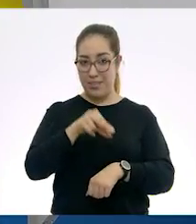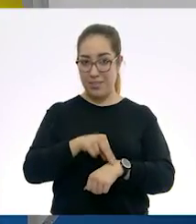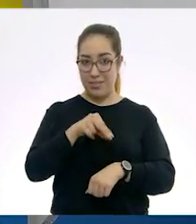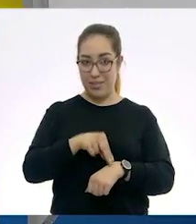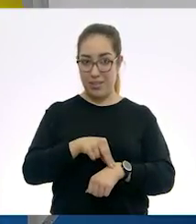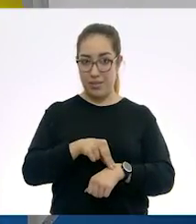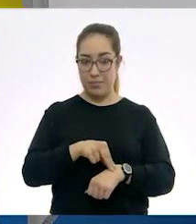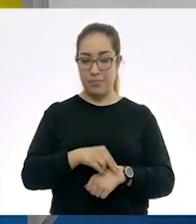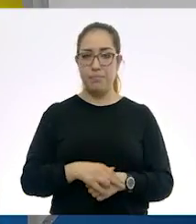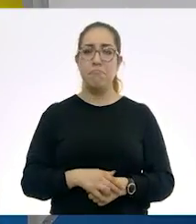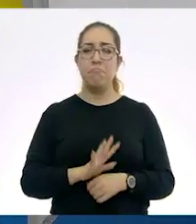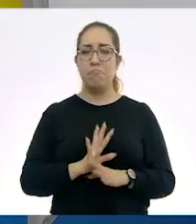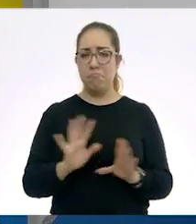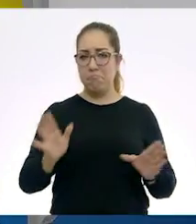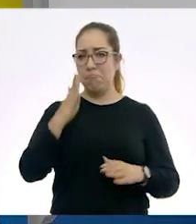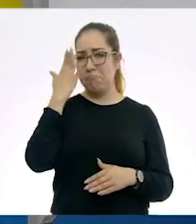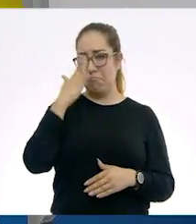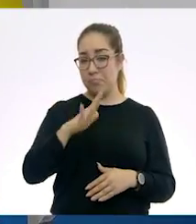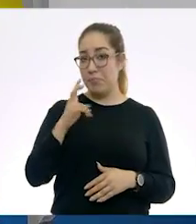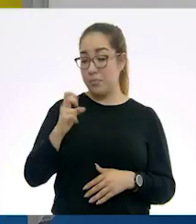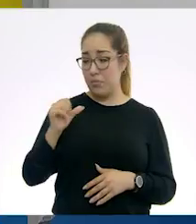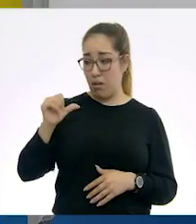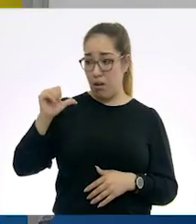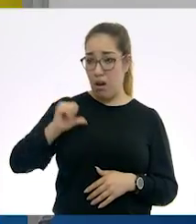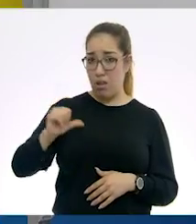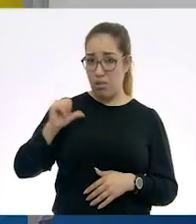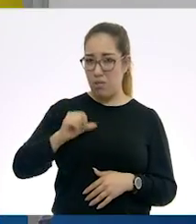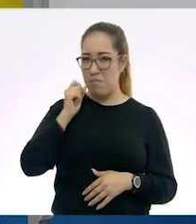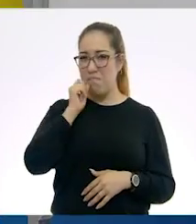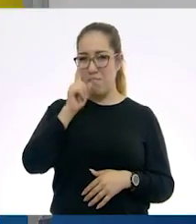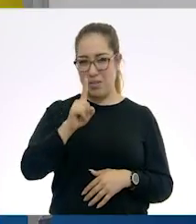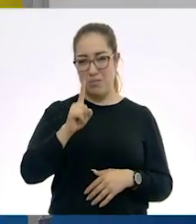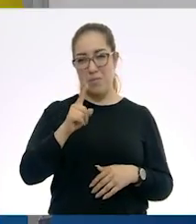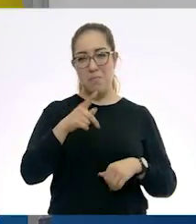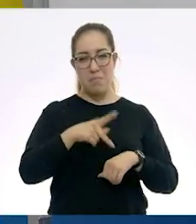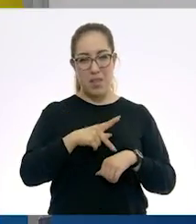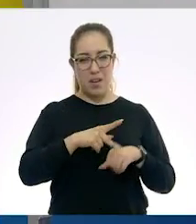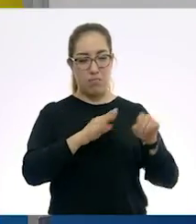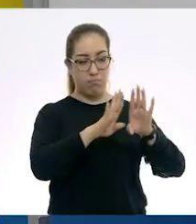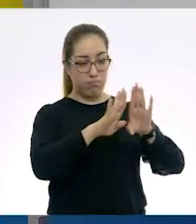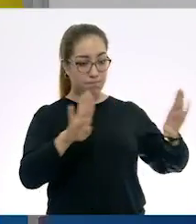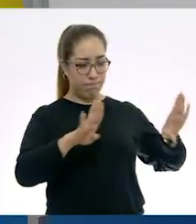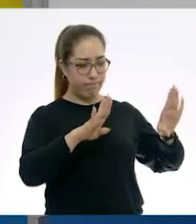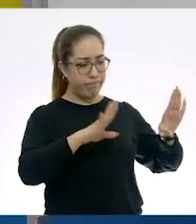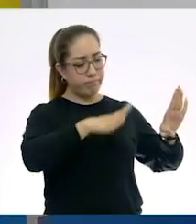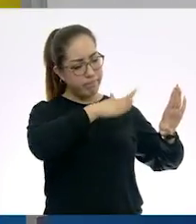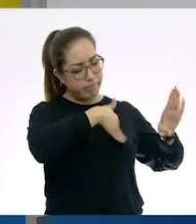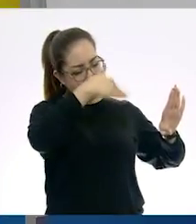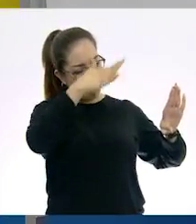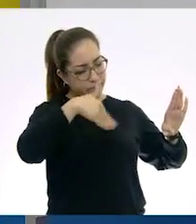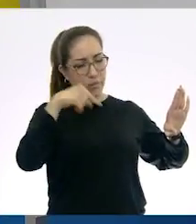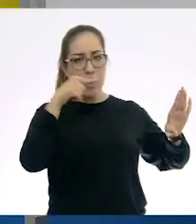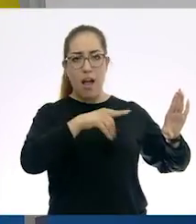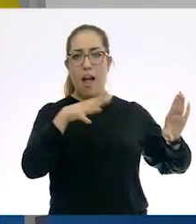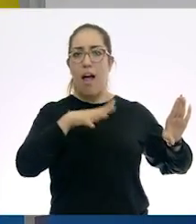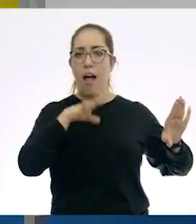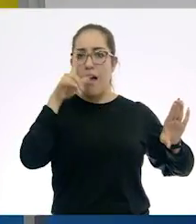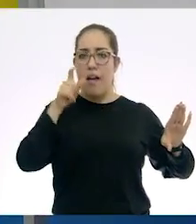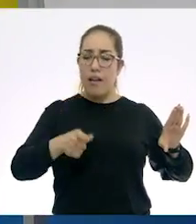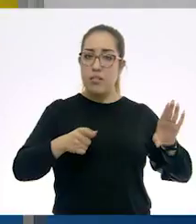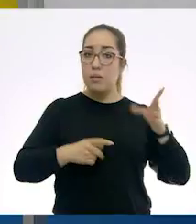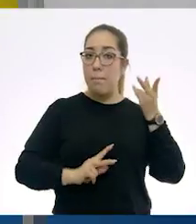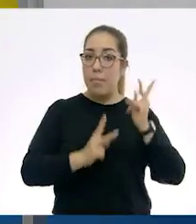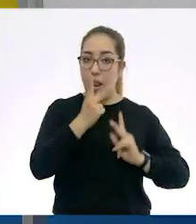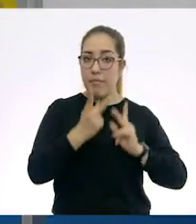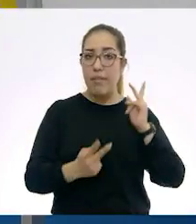ello también tenemos conocimiento gracias a que en estas tablillas de arcilla que escribían, pues nos dejaron algunos remedios, algunas de las